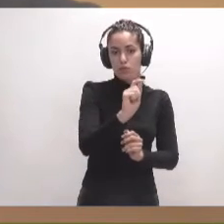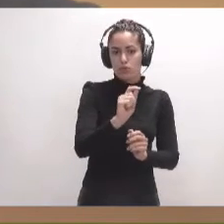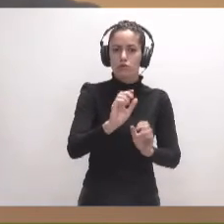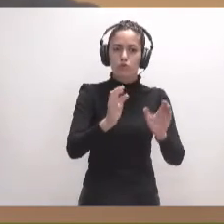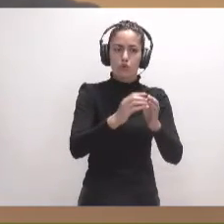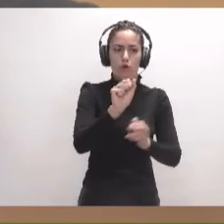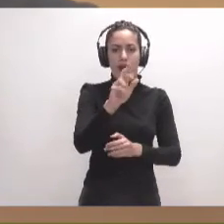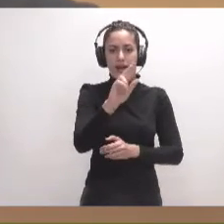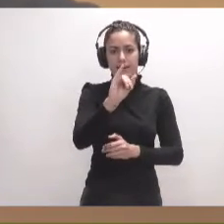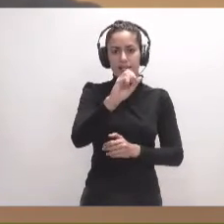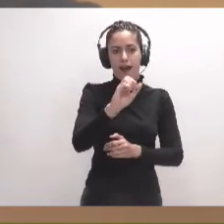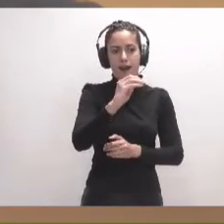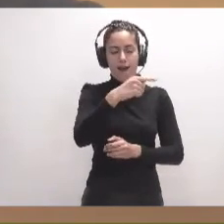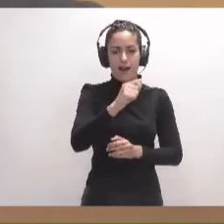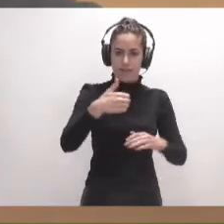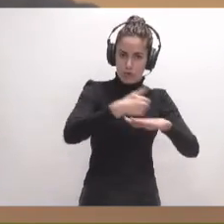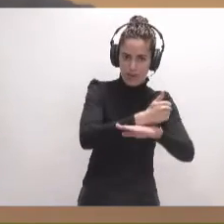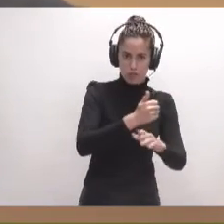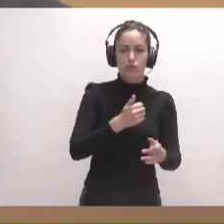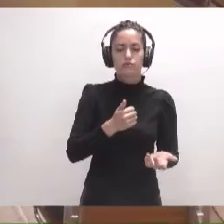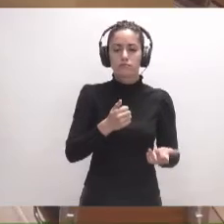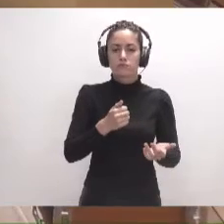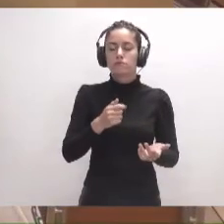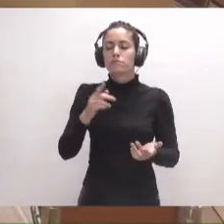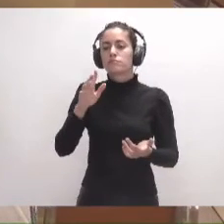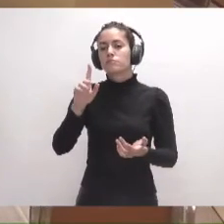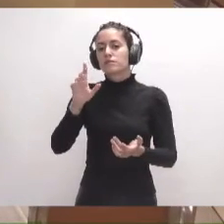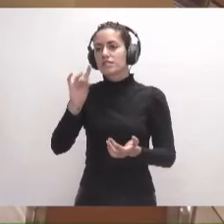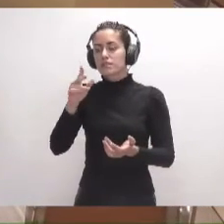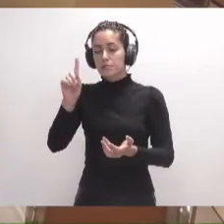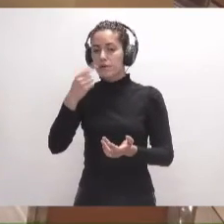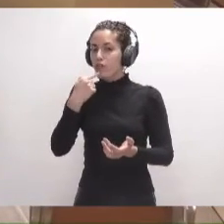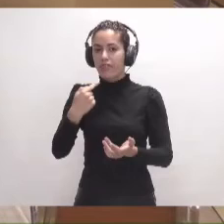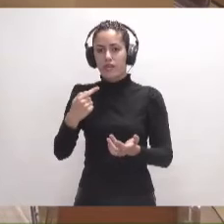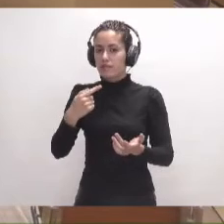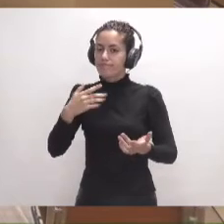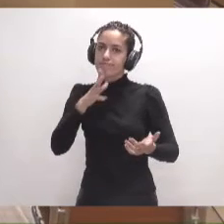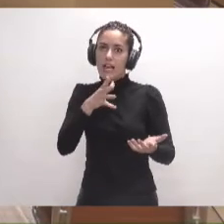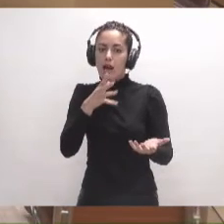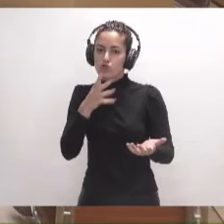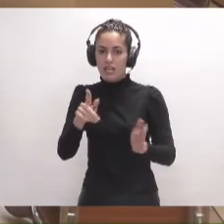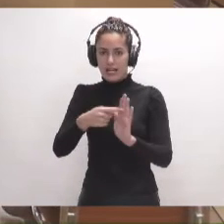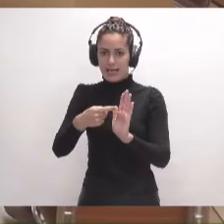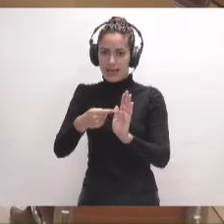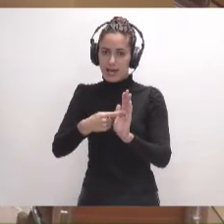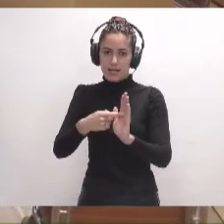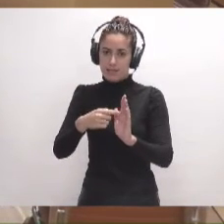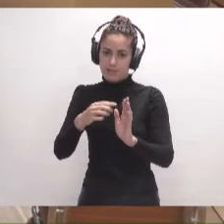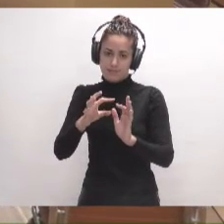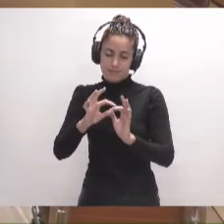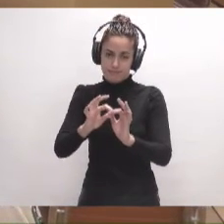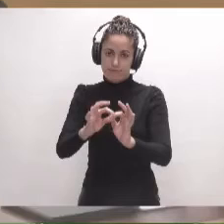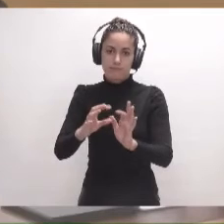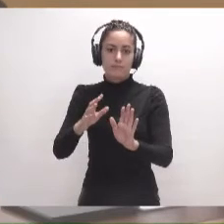Ciudadanos quiere intervenir. Sí. Bueno, dejar claro que, primero, no se dan las causas legales establecidas para